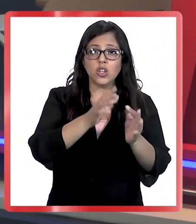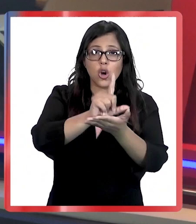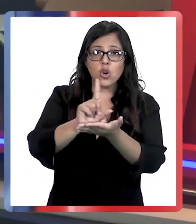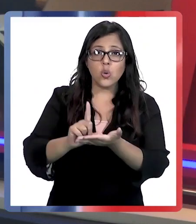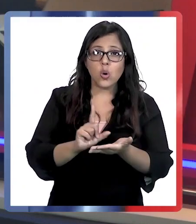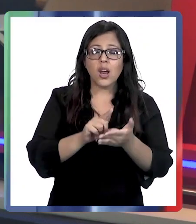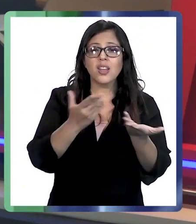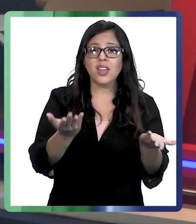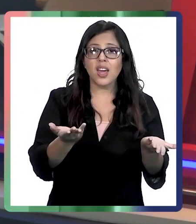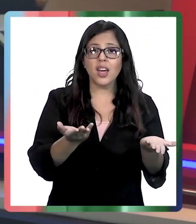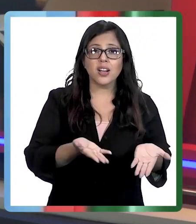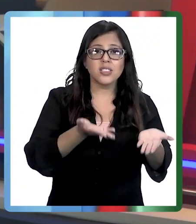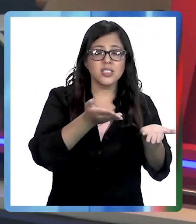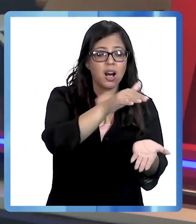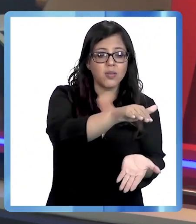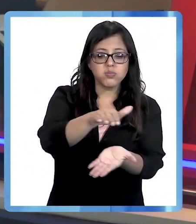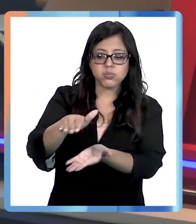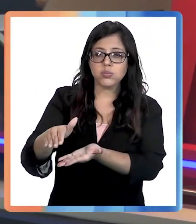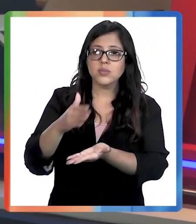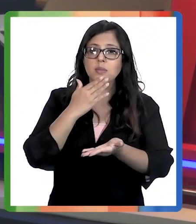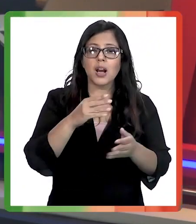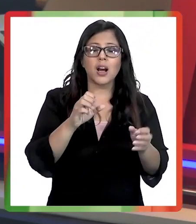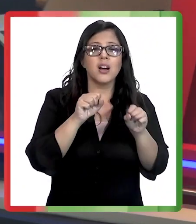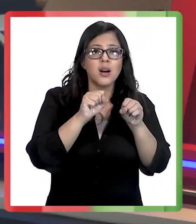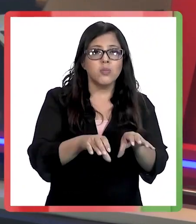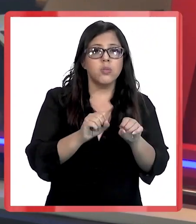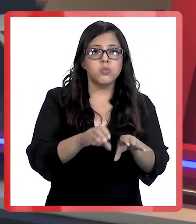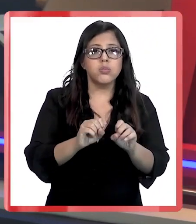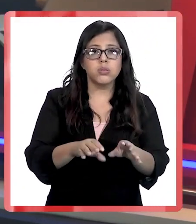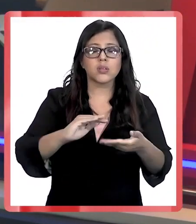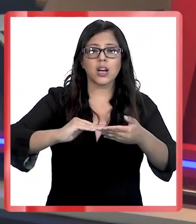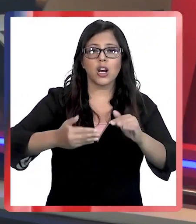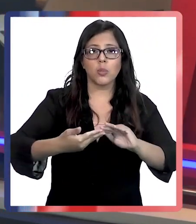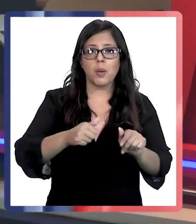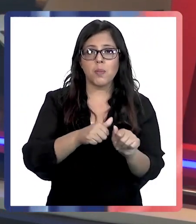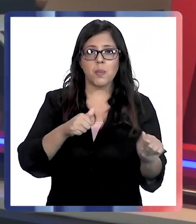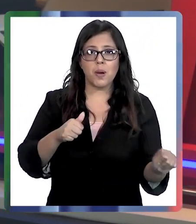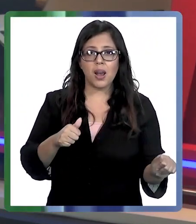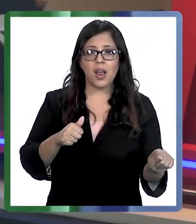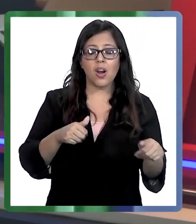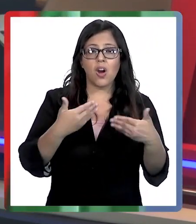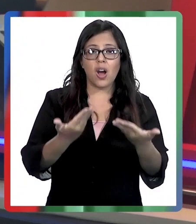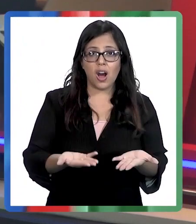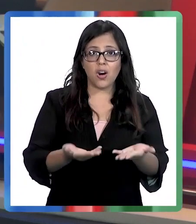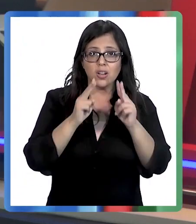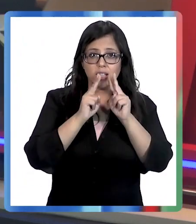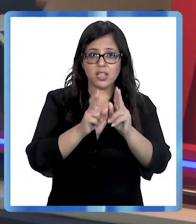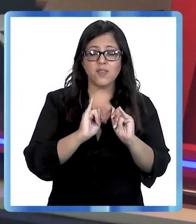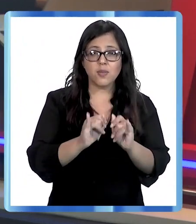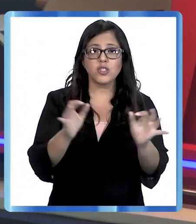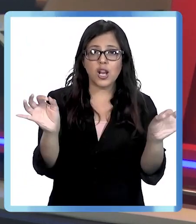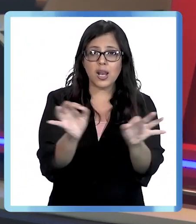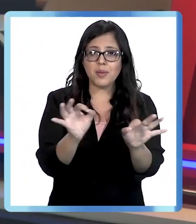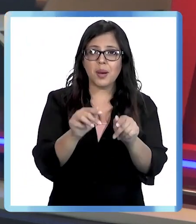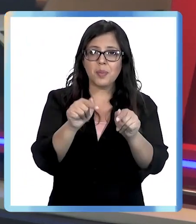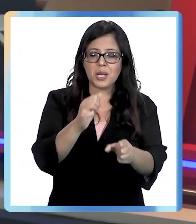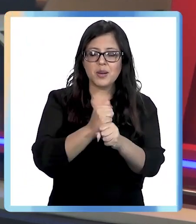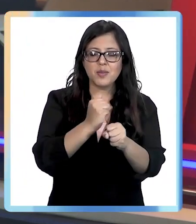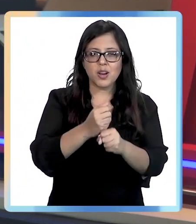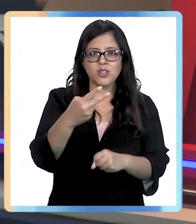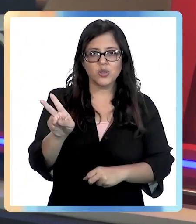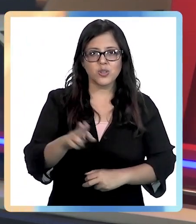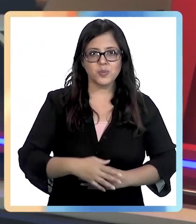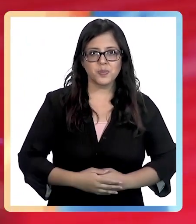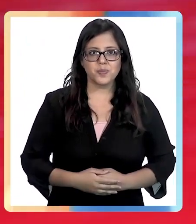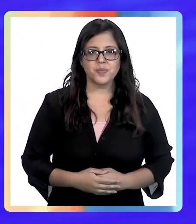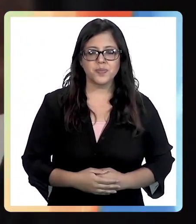Territorios, ha estado entregando equipos y alfabetización digital a comunidades aisladas. En el siguiente reporte les contamos sobre